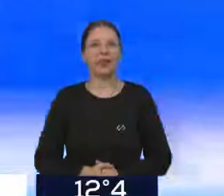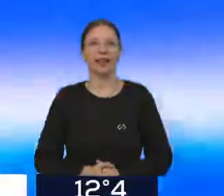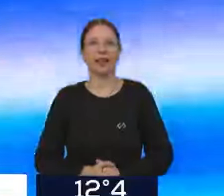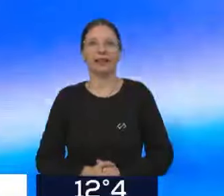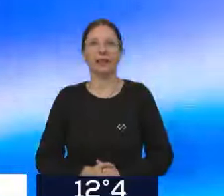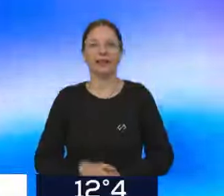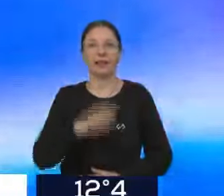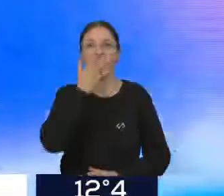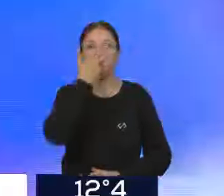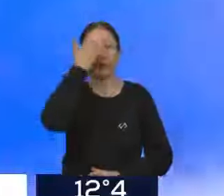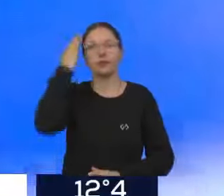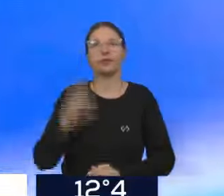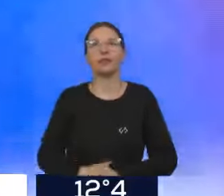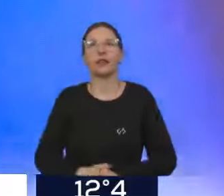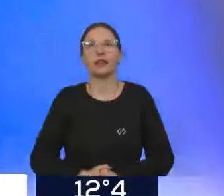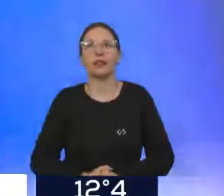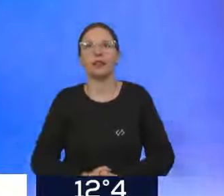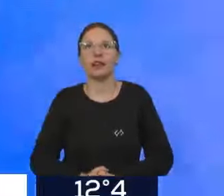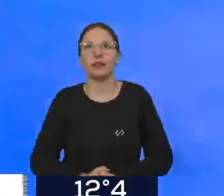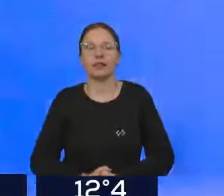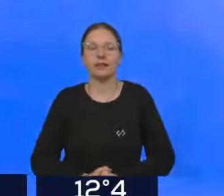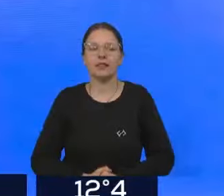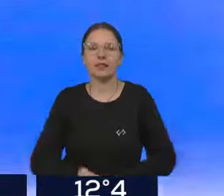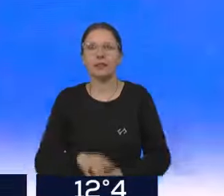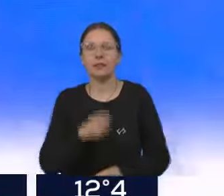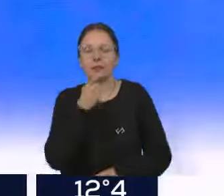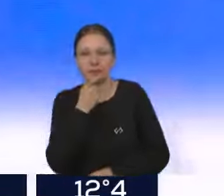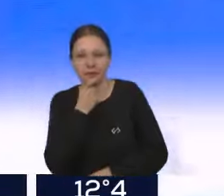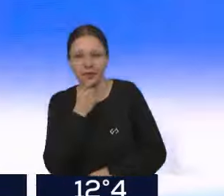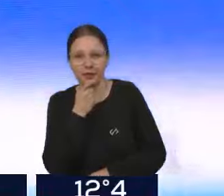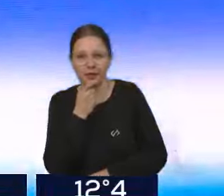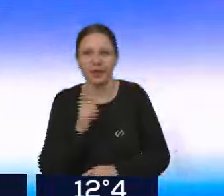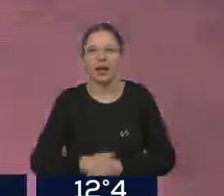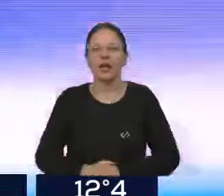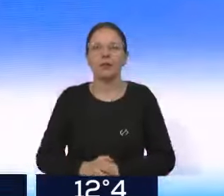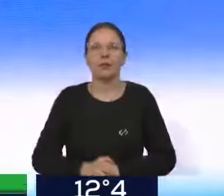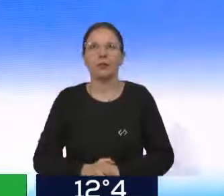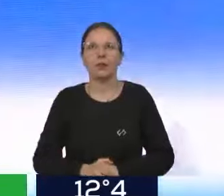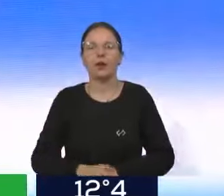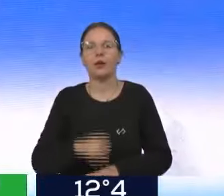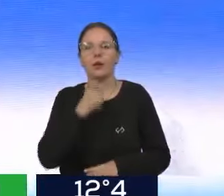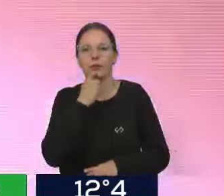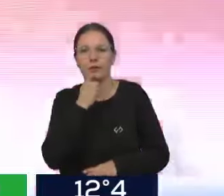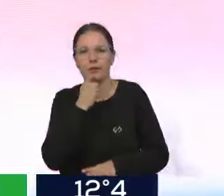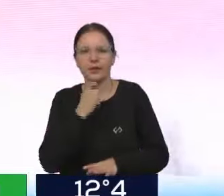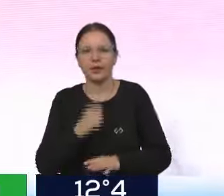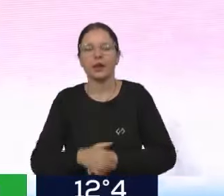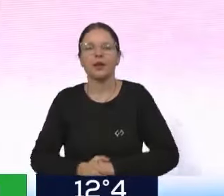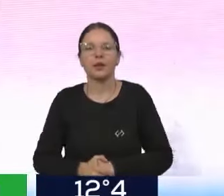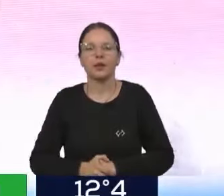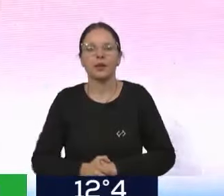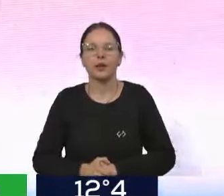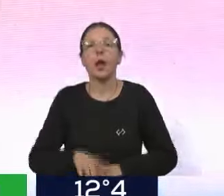Con débito, con efectivo, la recesión se nota, esto es innegable, los informes así lo señalan.